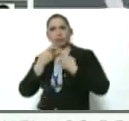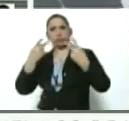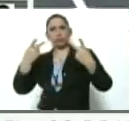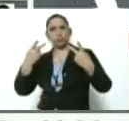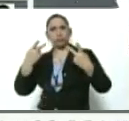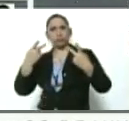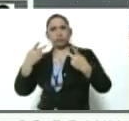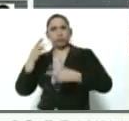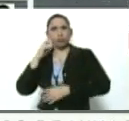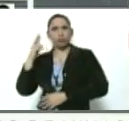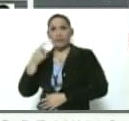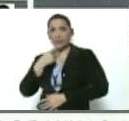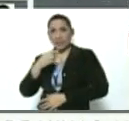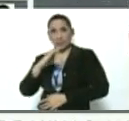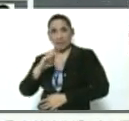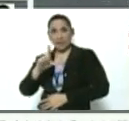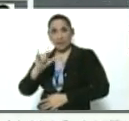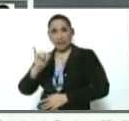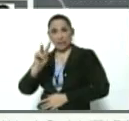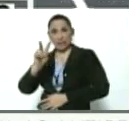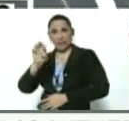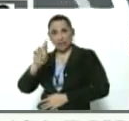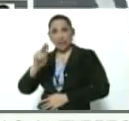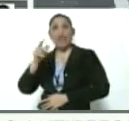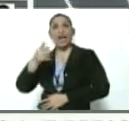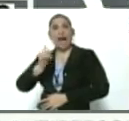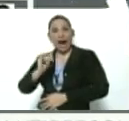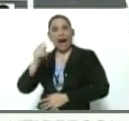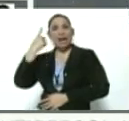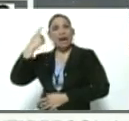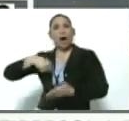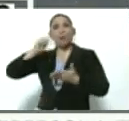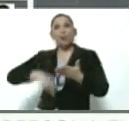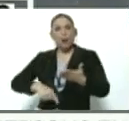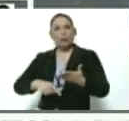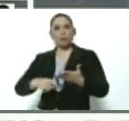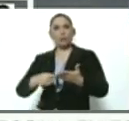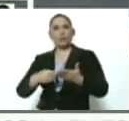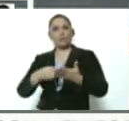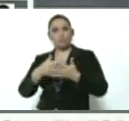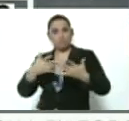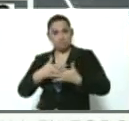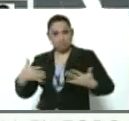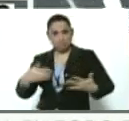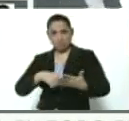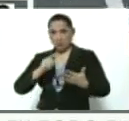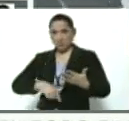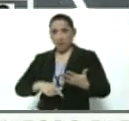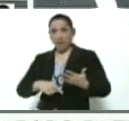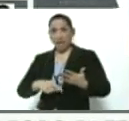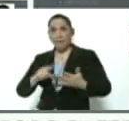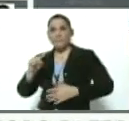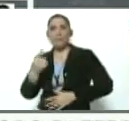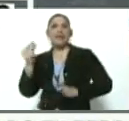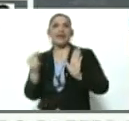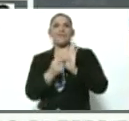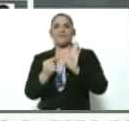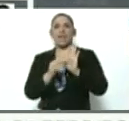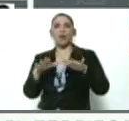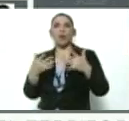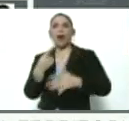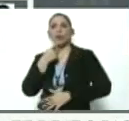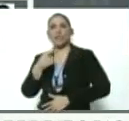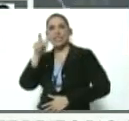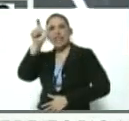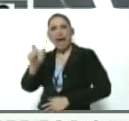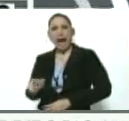dice Cliver Alcalá Cordones que hay un contrato firmado, es la primera vez que aparece públicamente la figura del contrato entre Guaidó y Jordan Gudró,